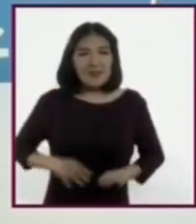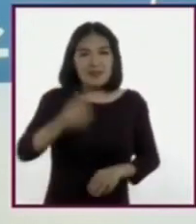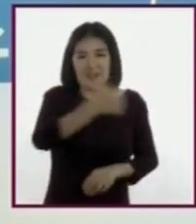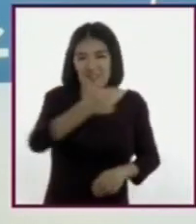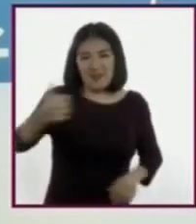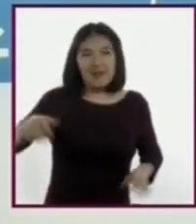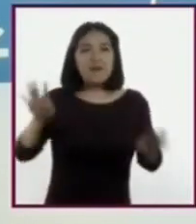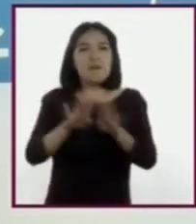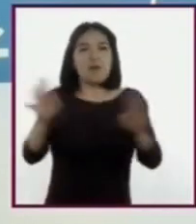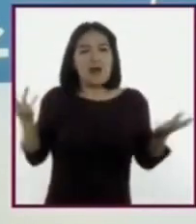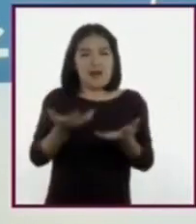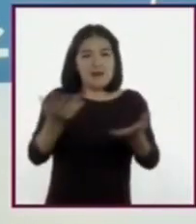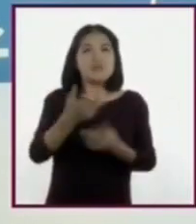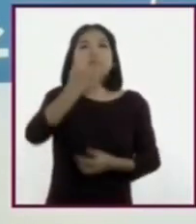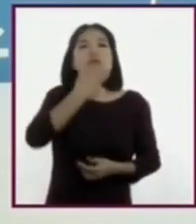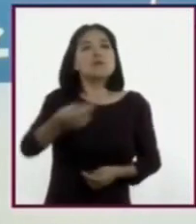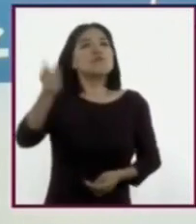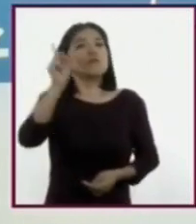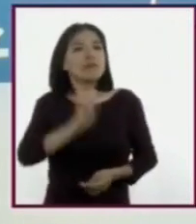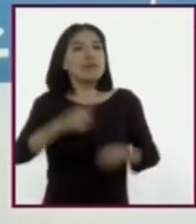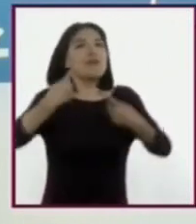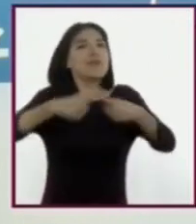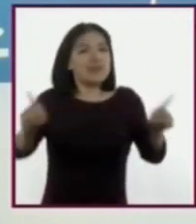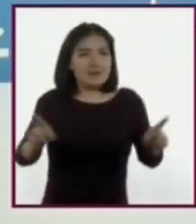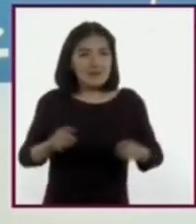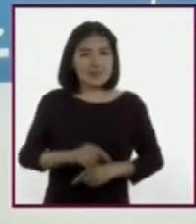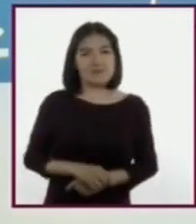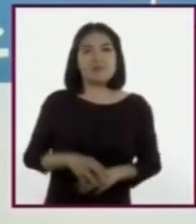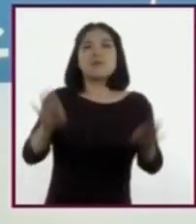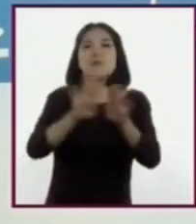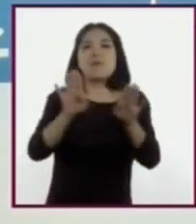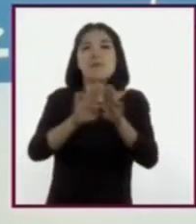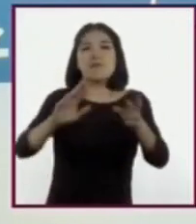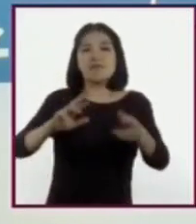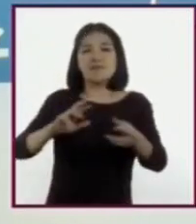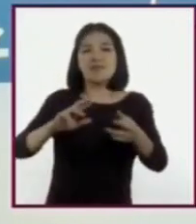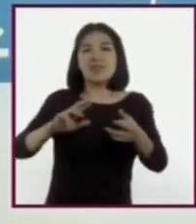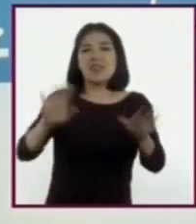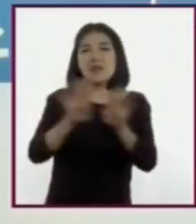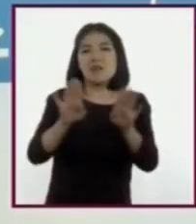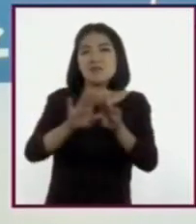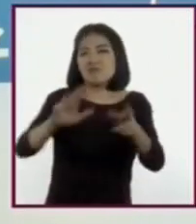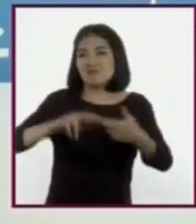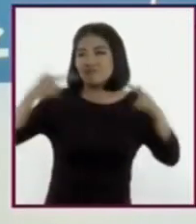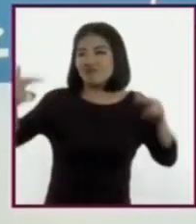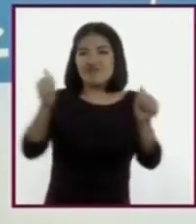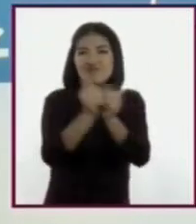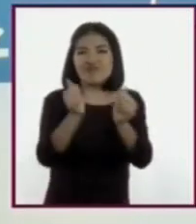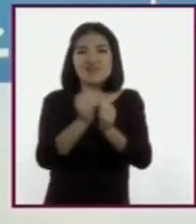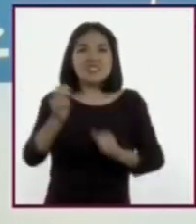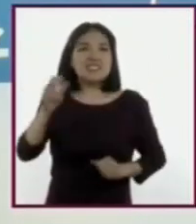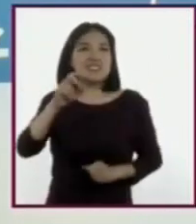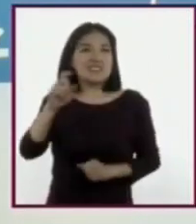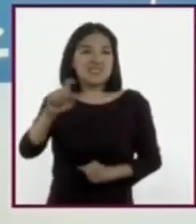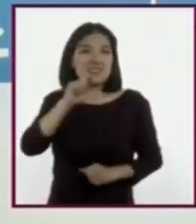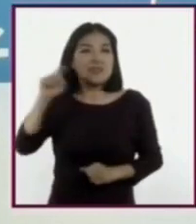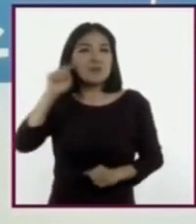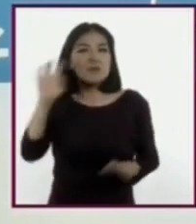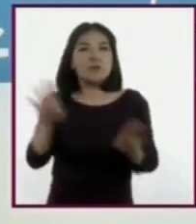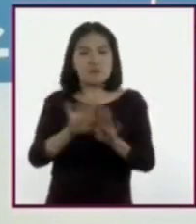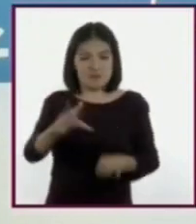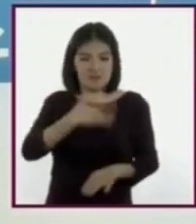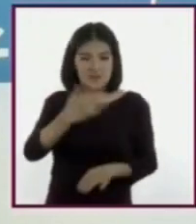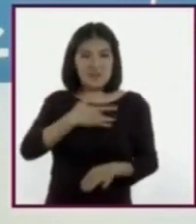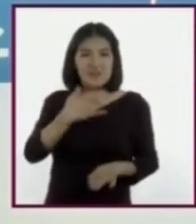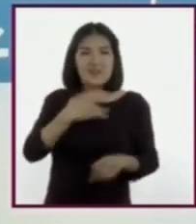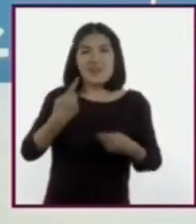de lo que debe hacer un hombre o una mujer. Relaciones sexuales basadas en lo inmediato y en situaciones lejanas